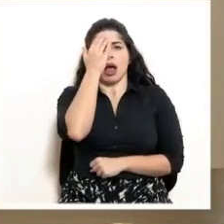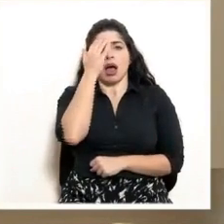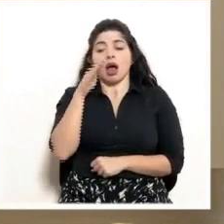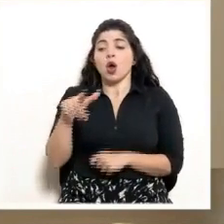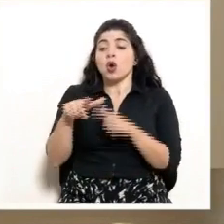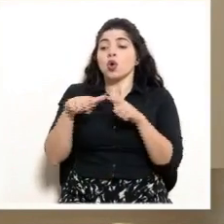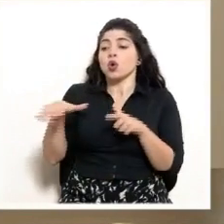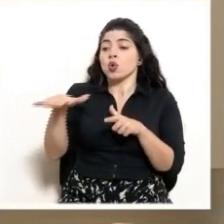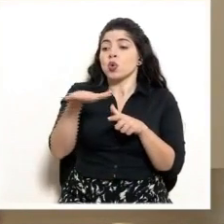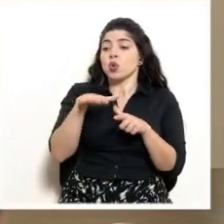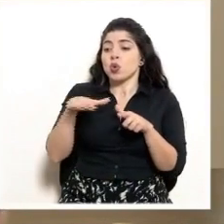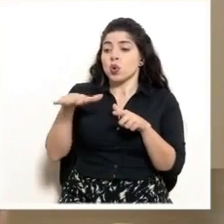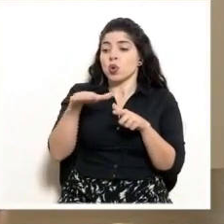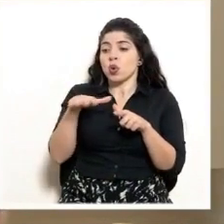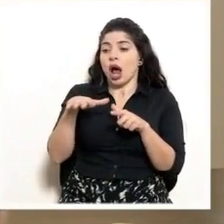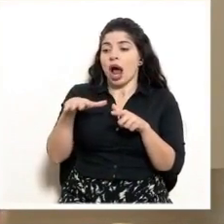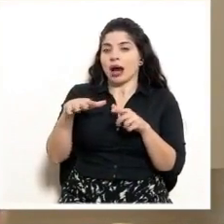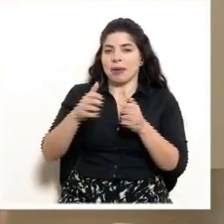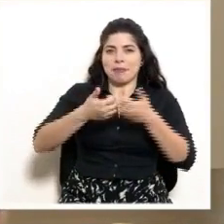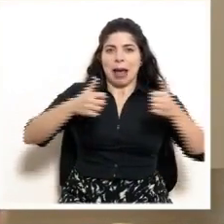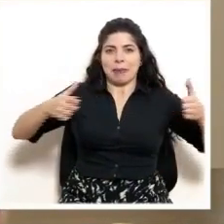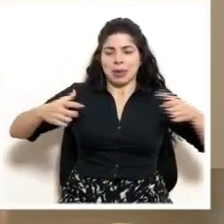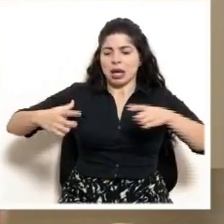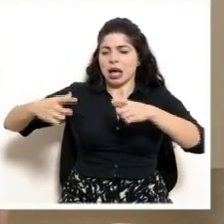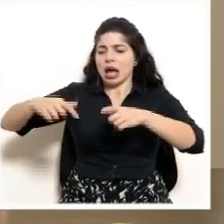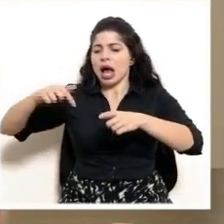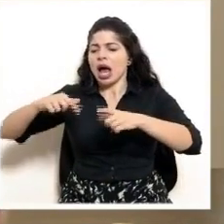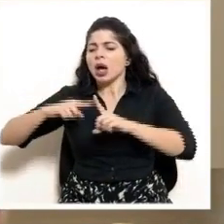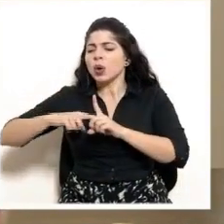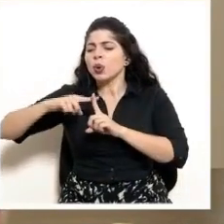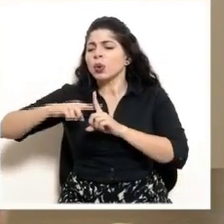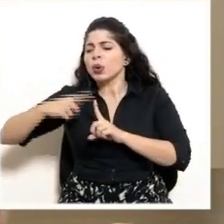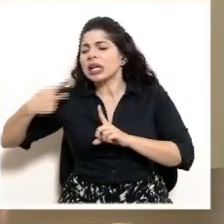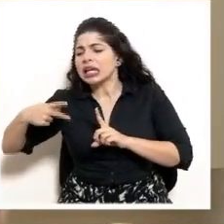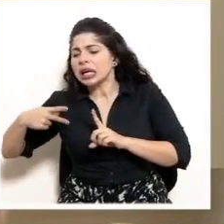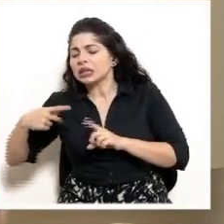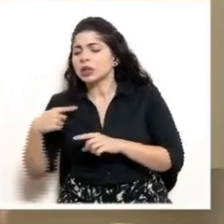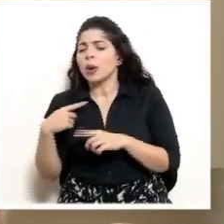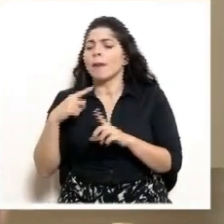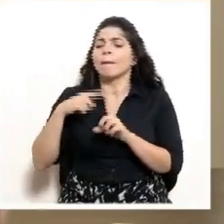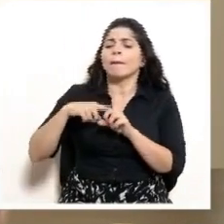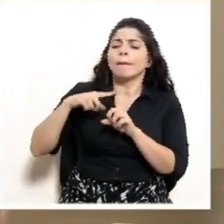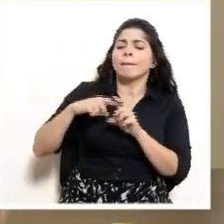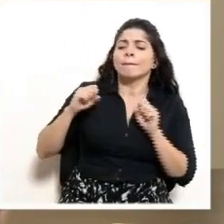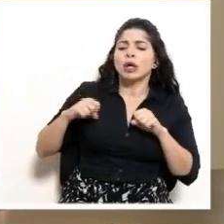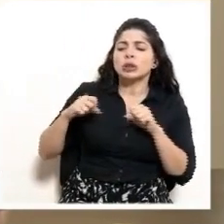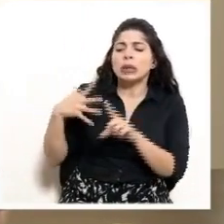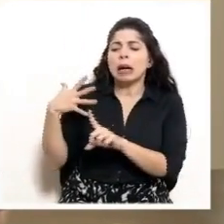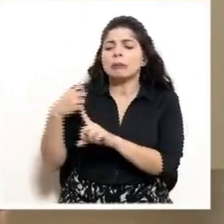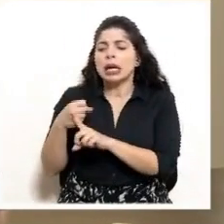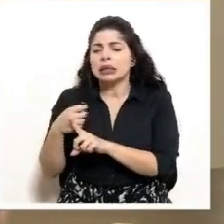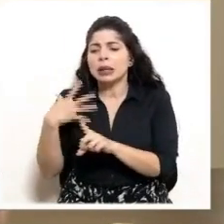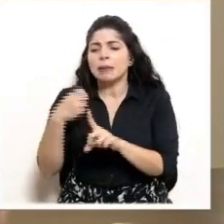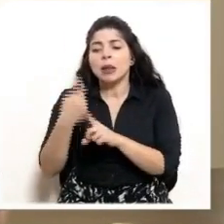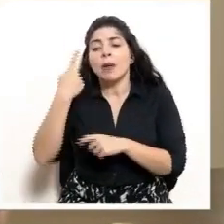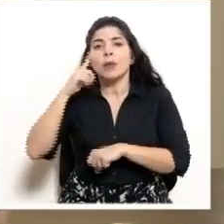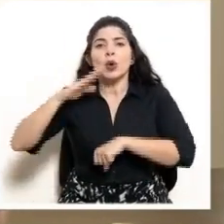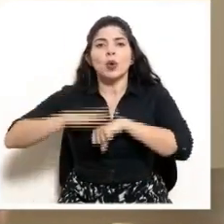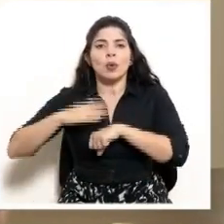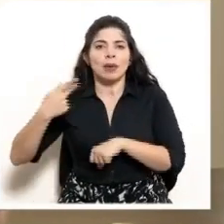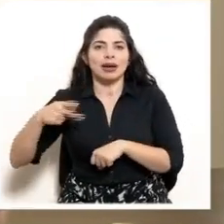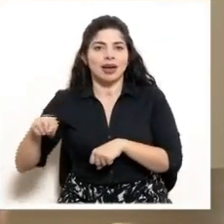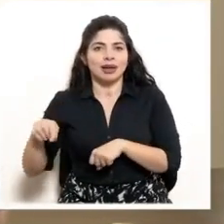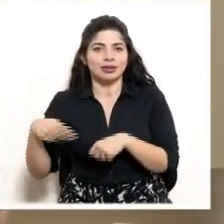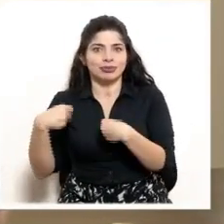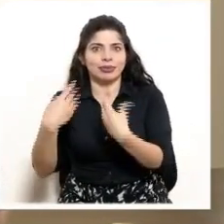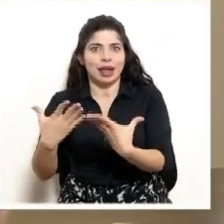riesgo para un área geográfica determinada y los posibles impactos que ese riesgo pueda generar